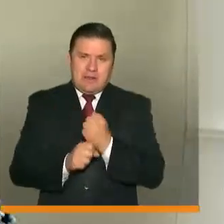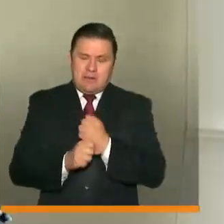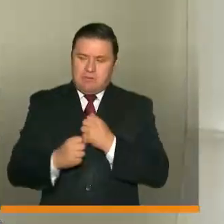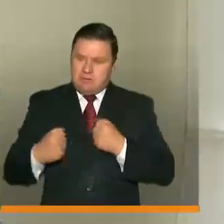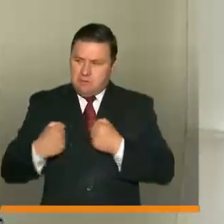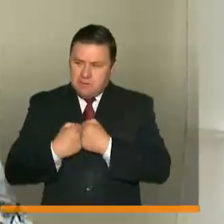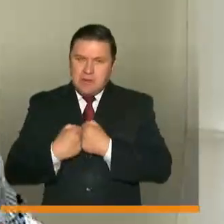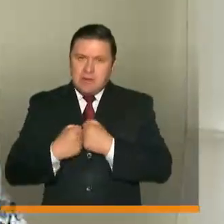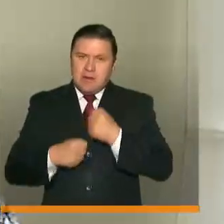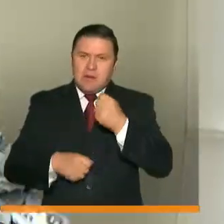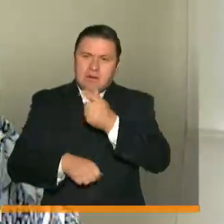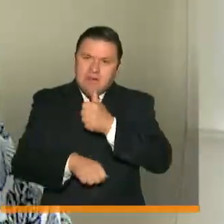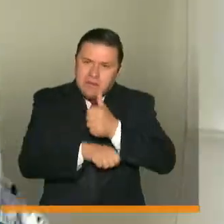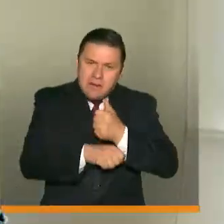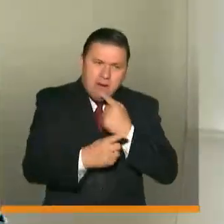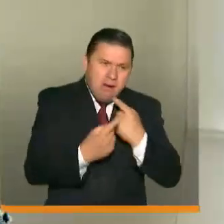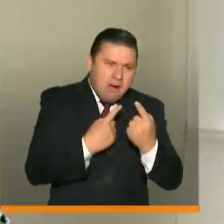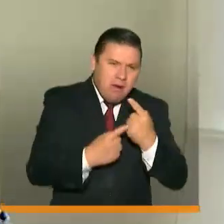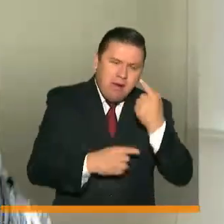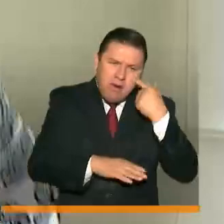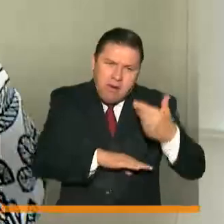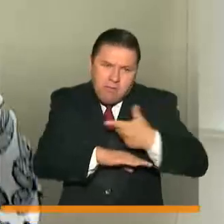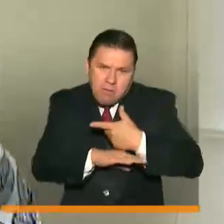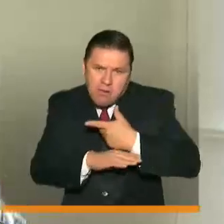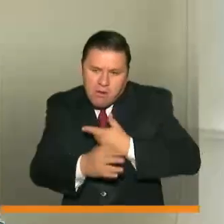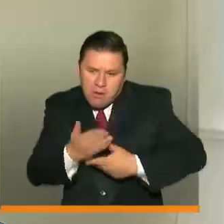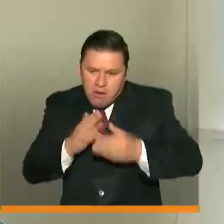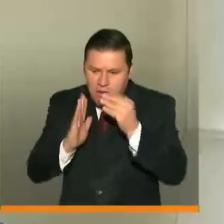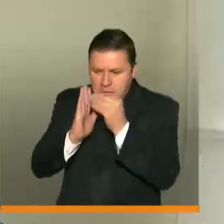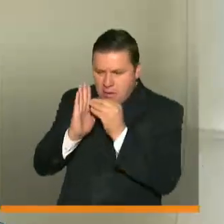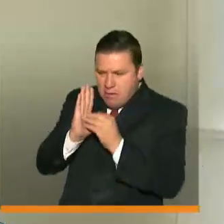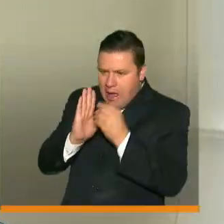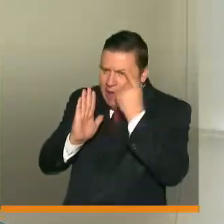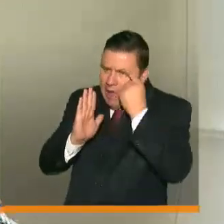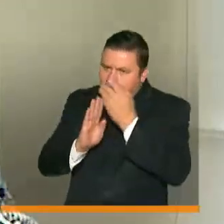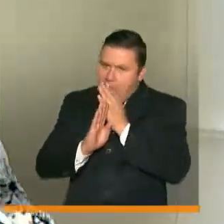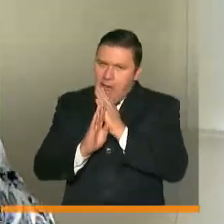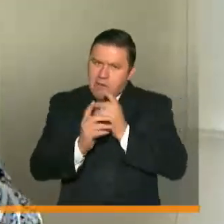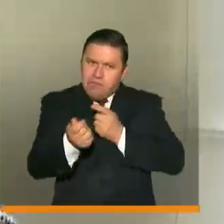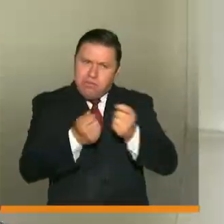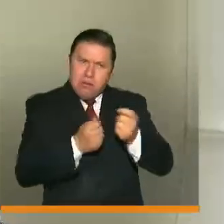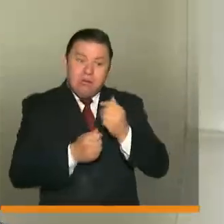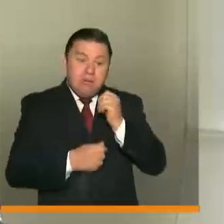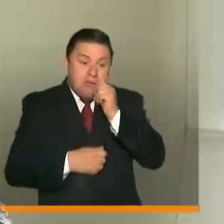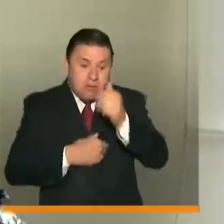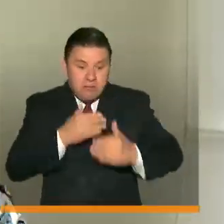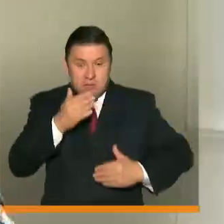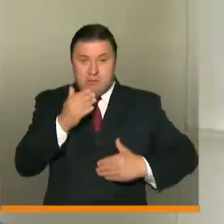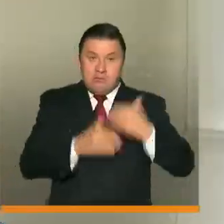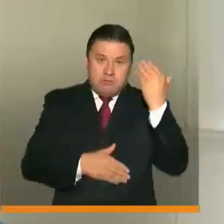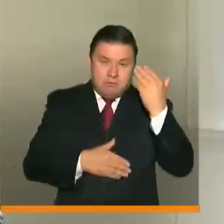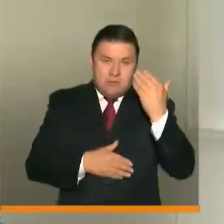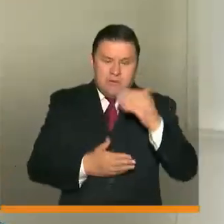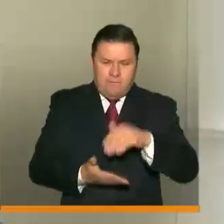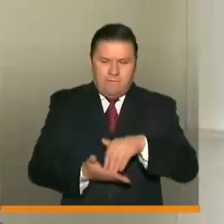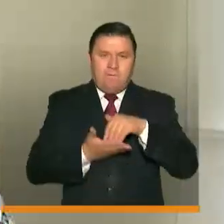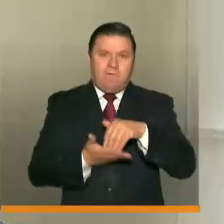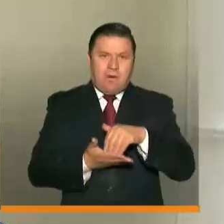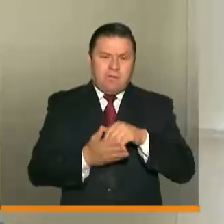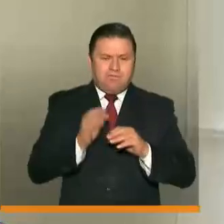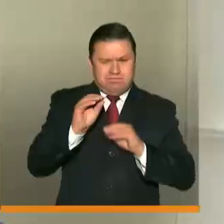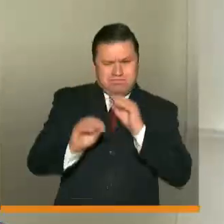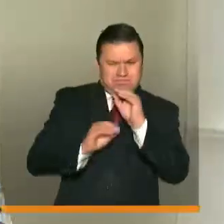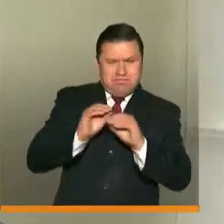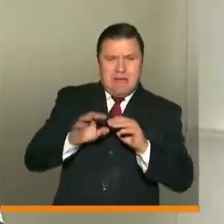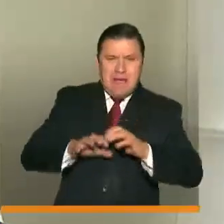antemano nos han venido planteando diversas estrategias y que al protocolo que tiene el ministerio, desde mañana comenzamos a robustecerlo y nutrirlo